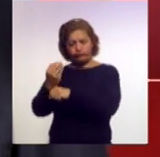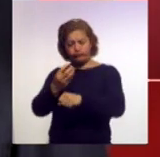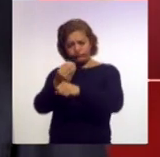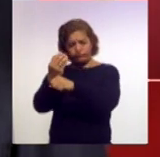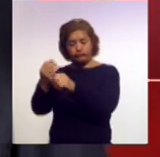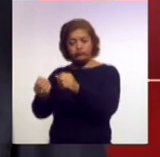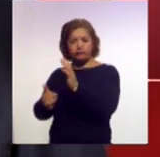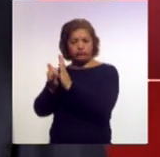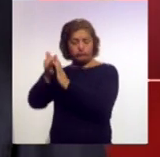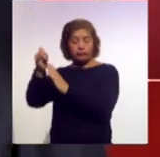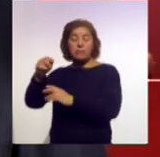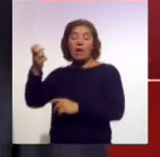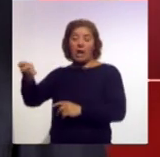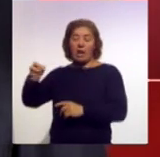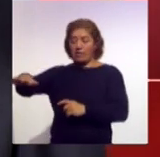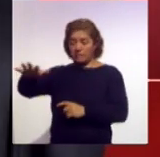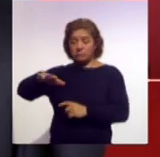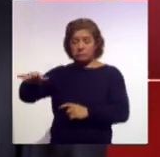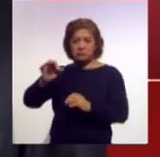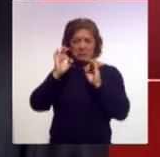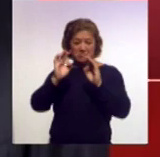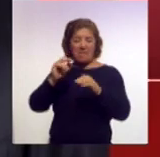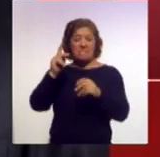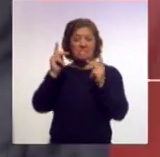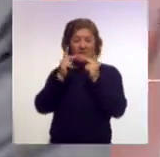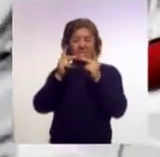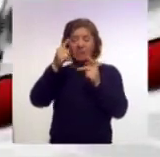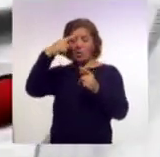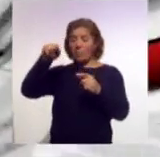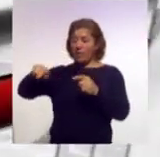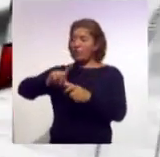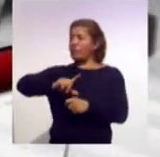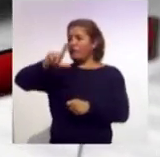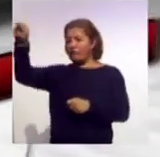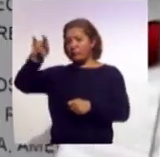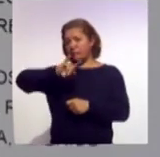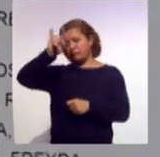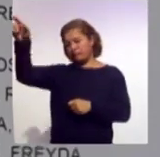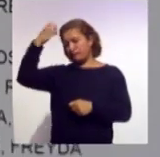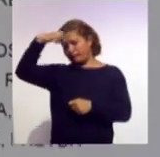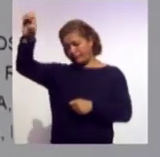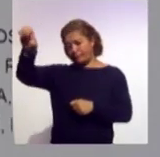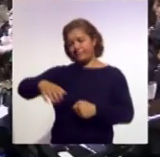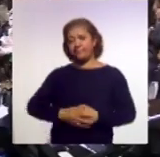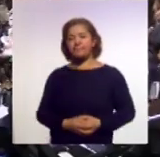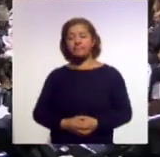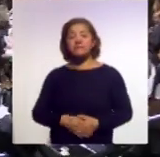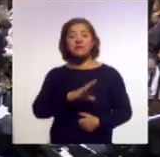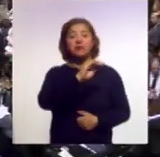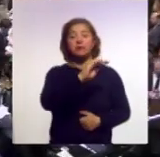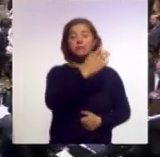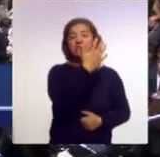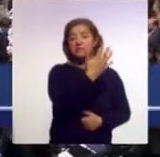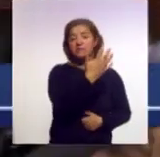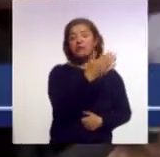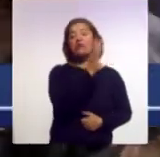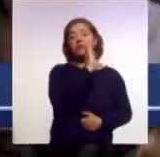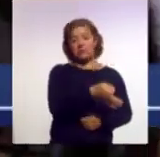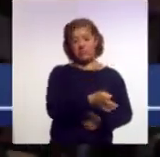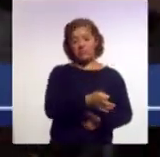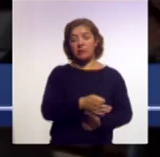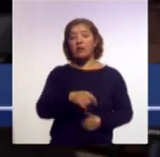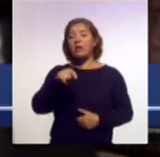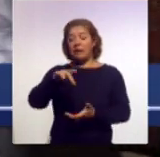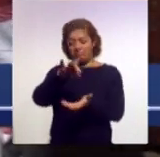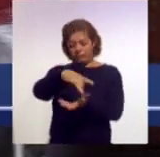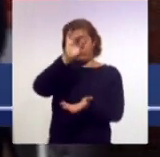porque es una terminal apta para enviar petróleo crudo al extranjero. Con 95 votos a favor, el Pleno del Senado eligió